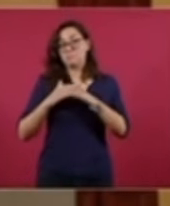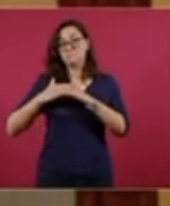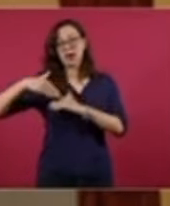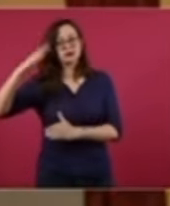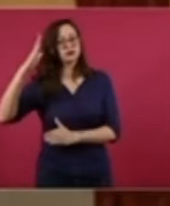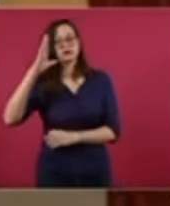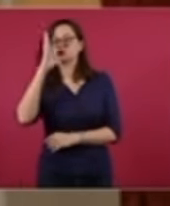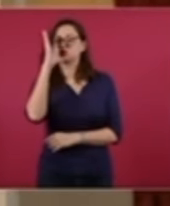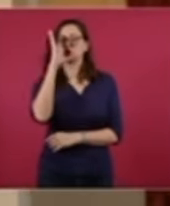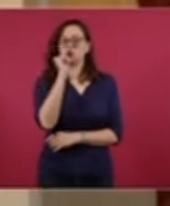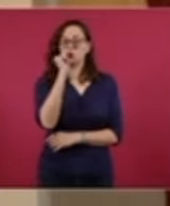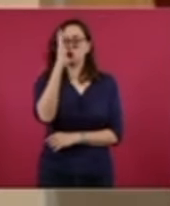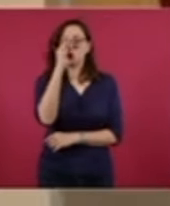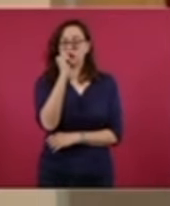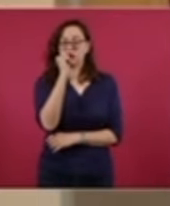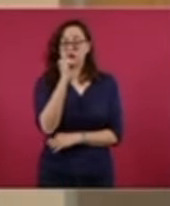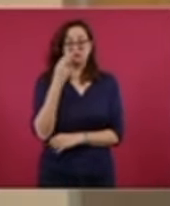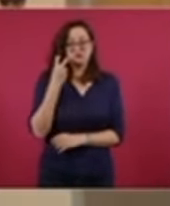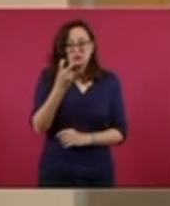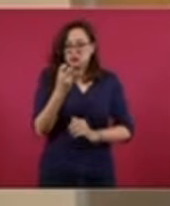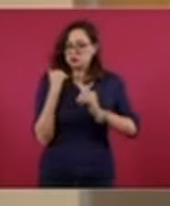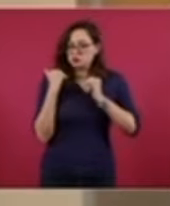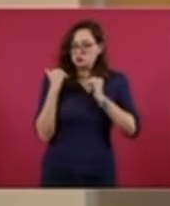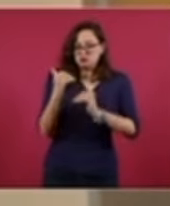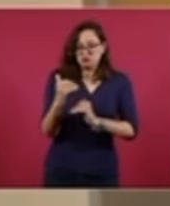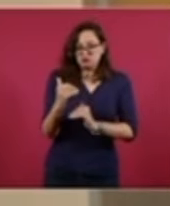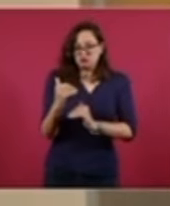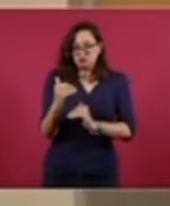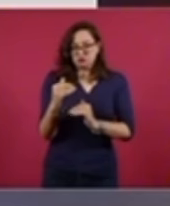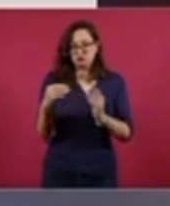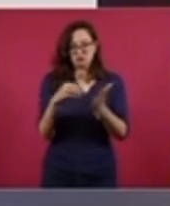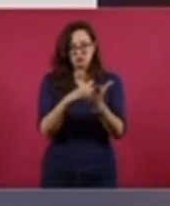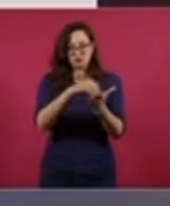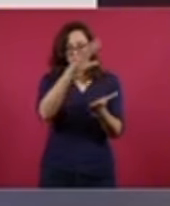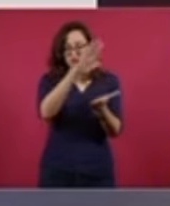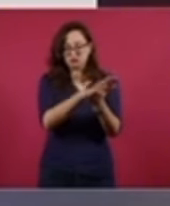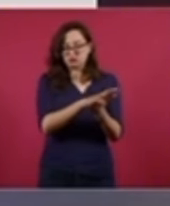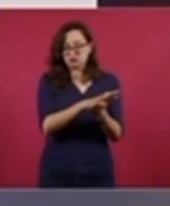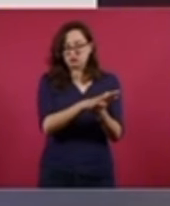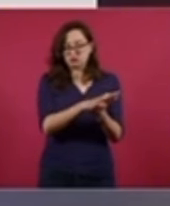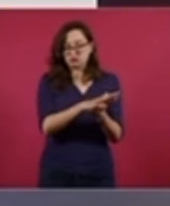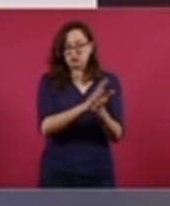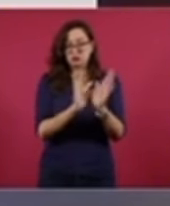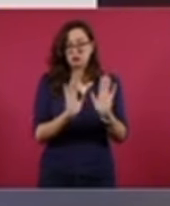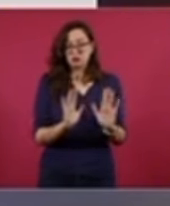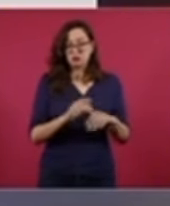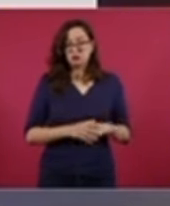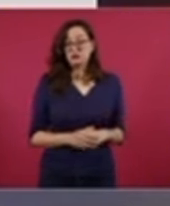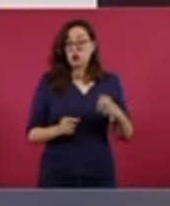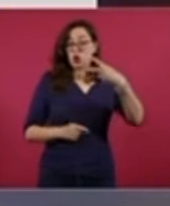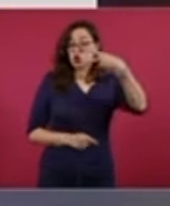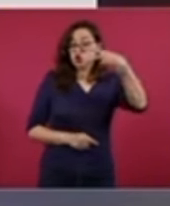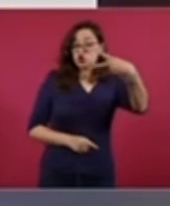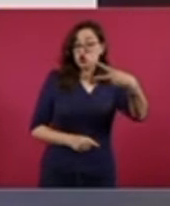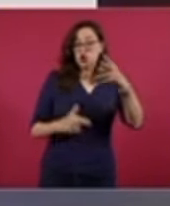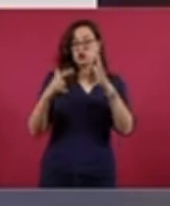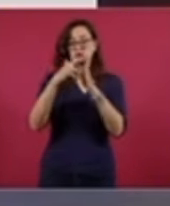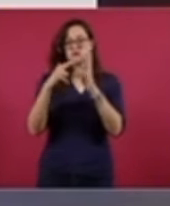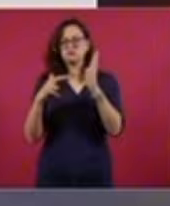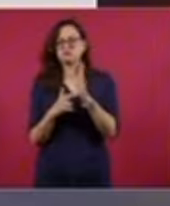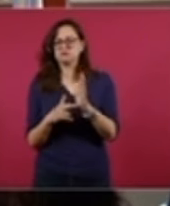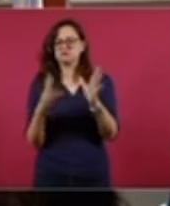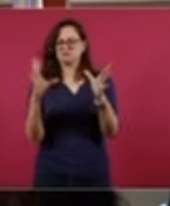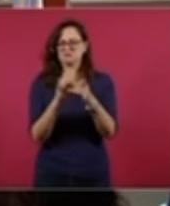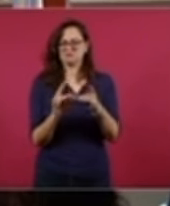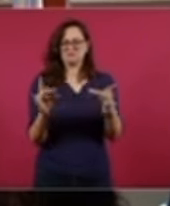respecto a la asignación de curules de diputados. Estas dos reglas que se